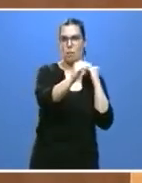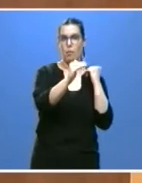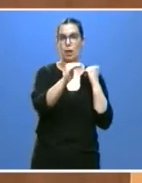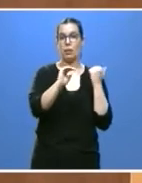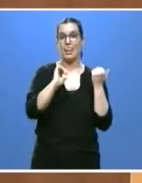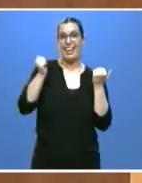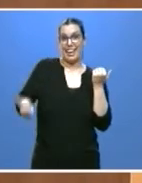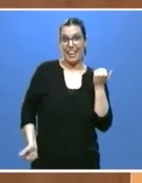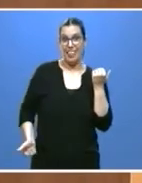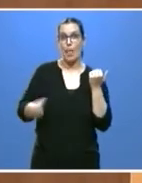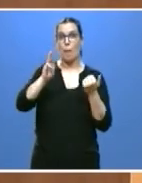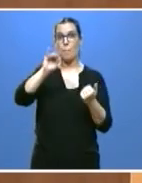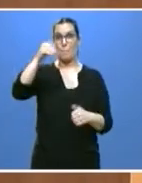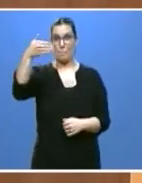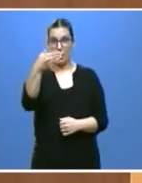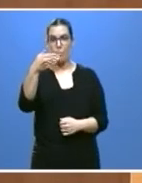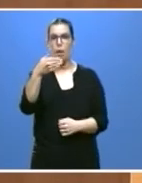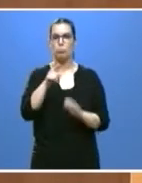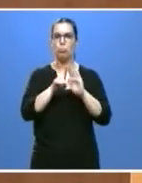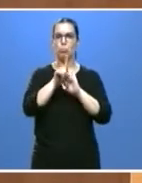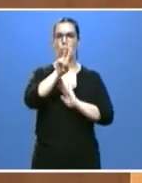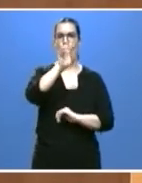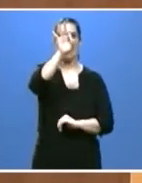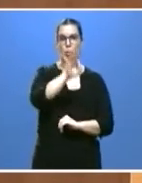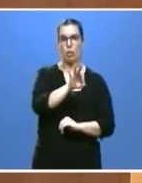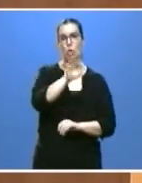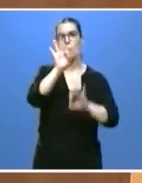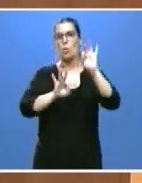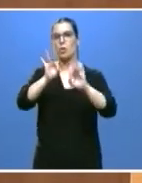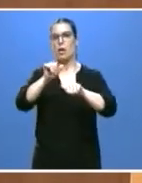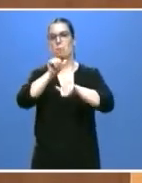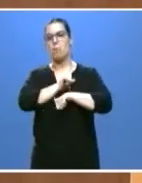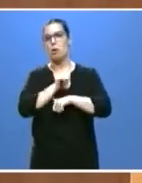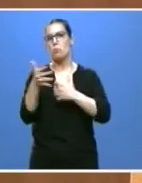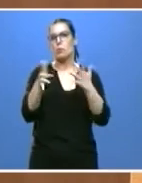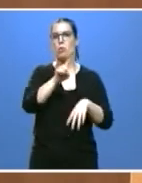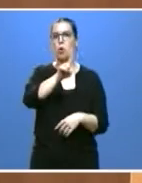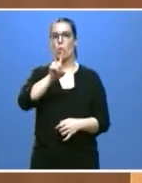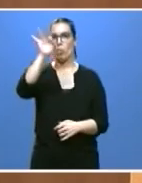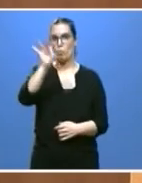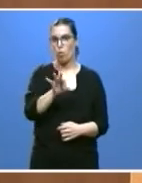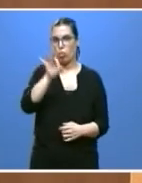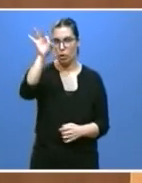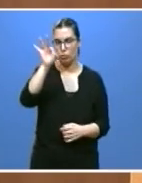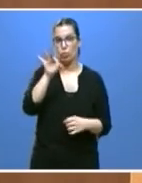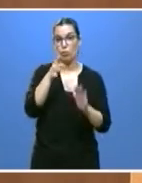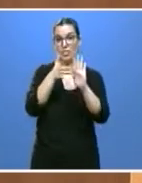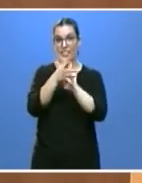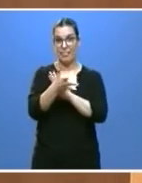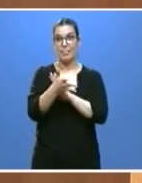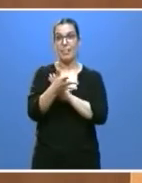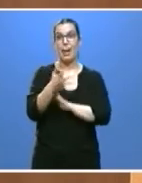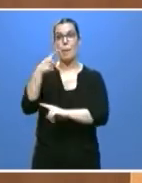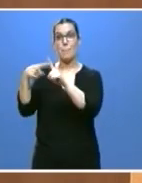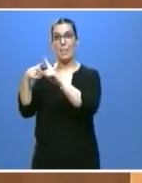media del 2%. La tasa de paro se situaba en el entorno del 11%, tres puntos menos que la